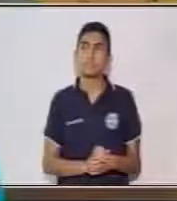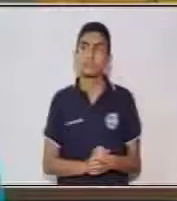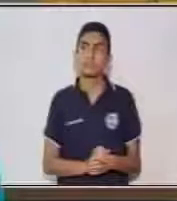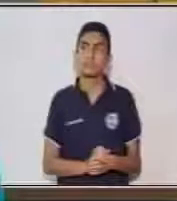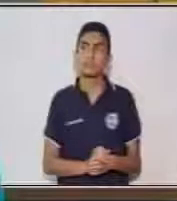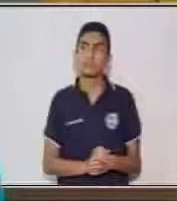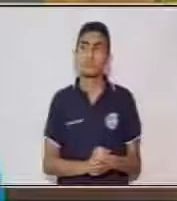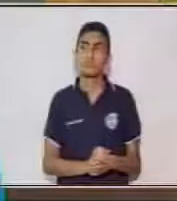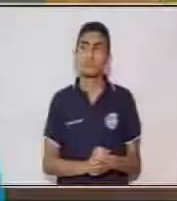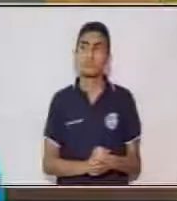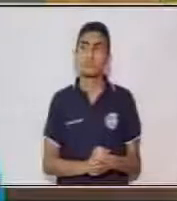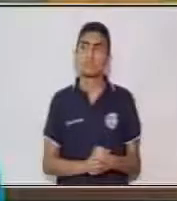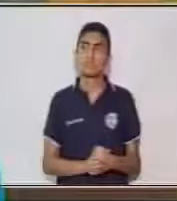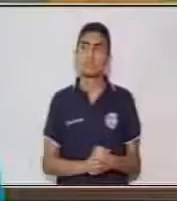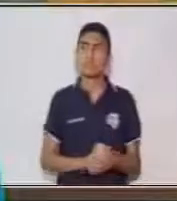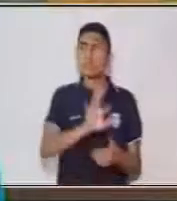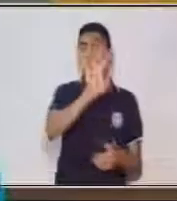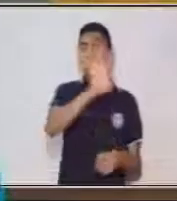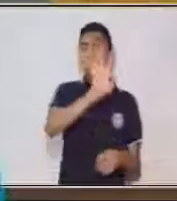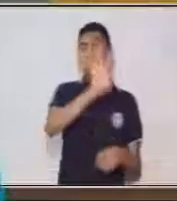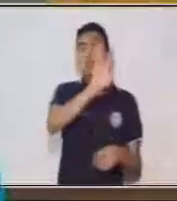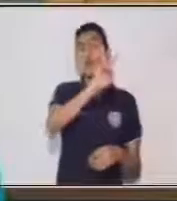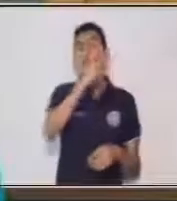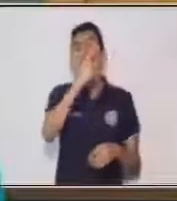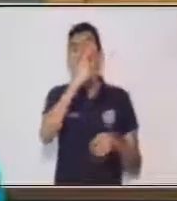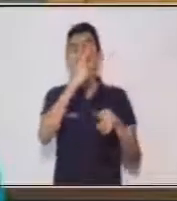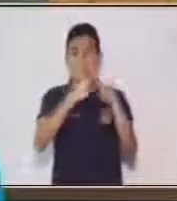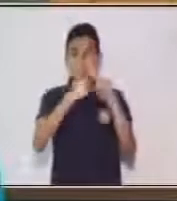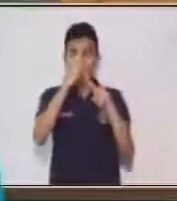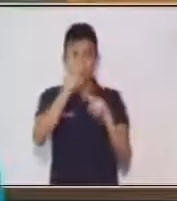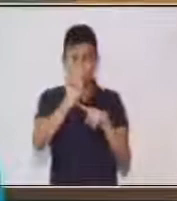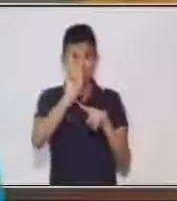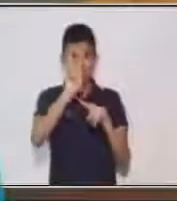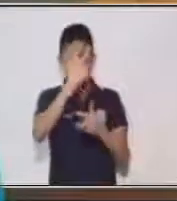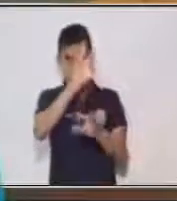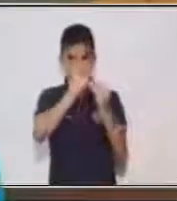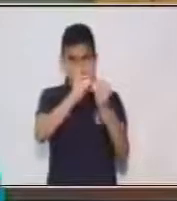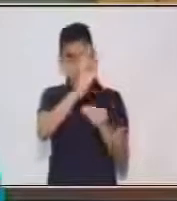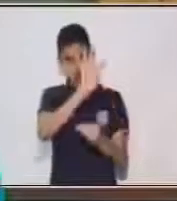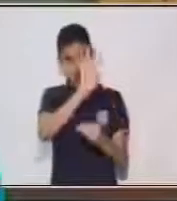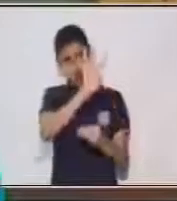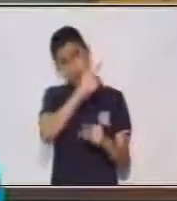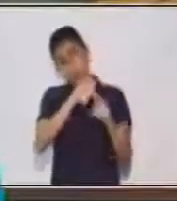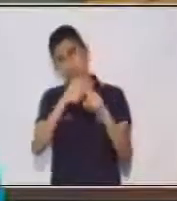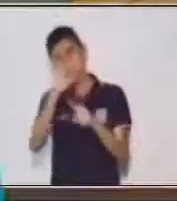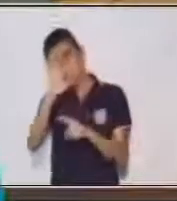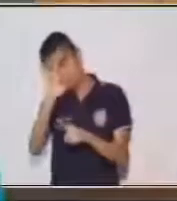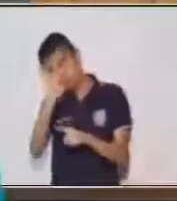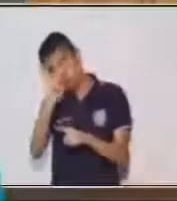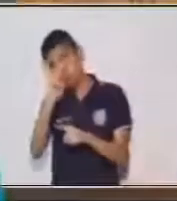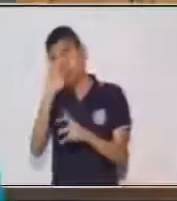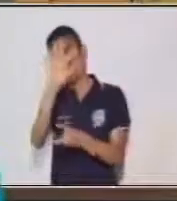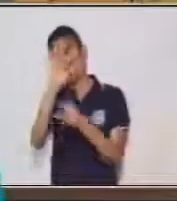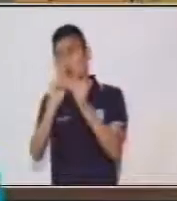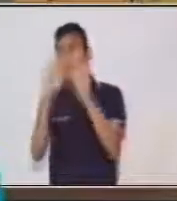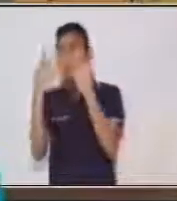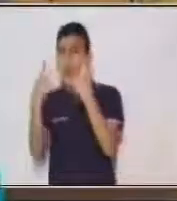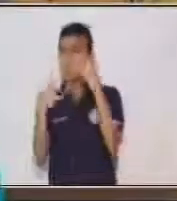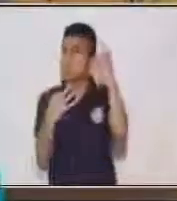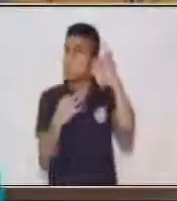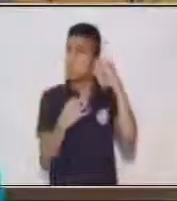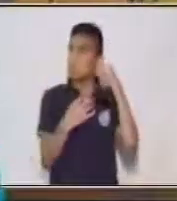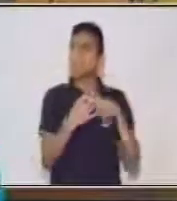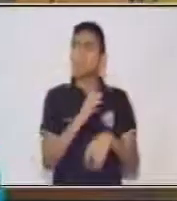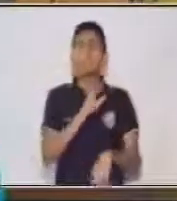a cuatro. Y cuatro por dos es igual a ocho. Ahora decimos